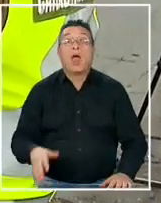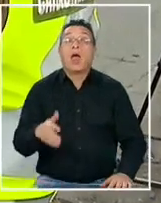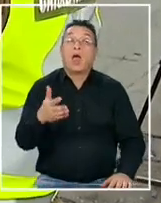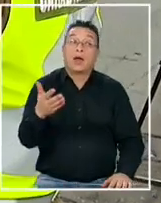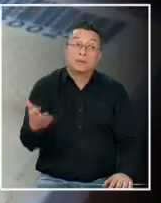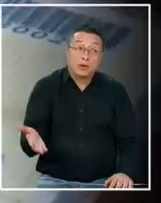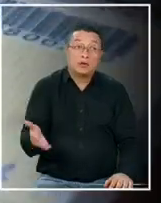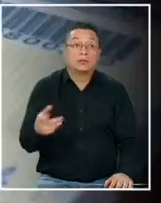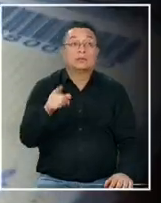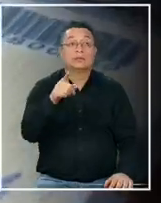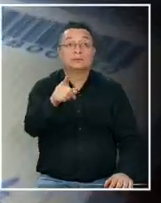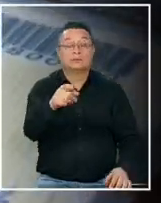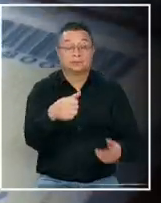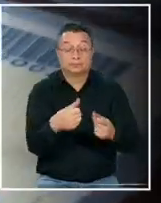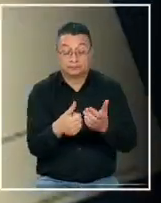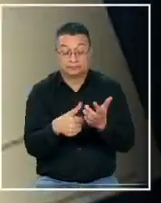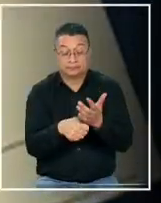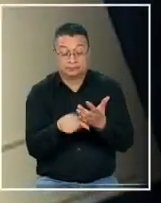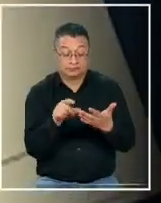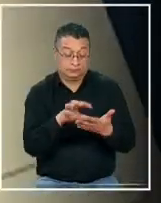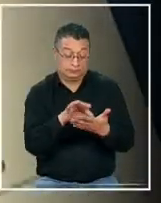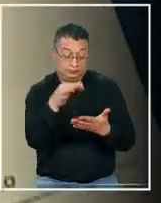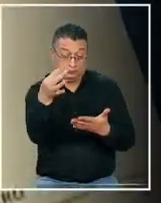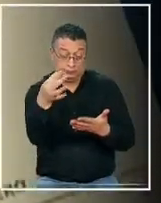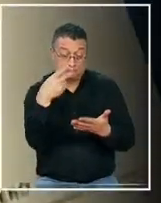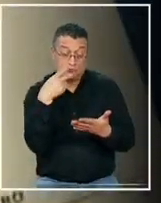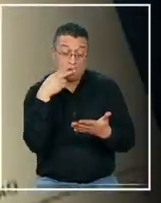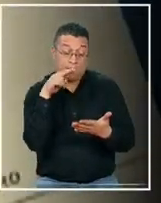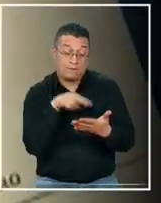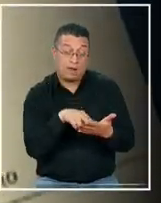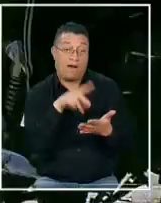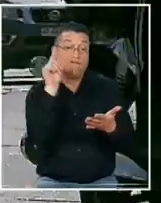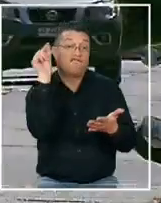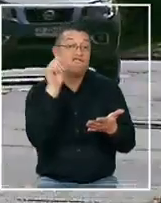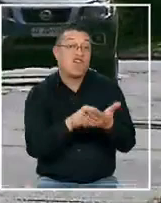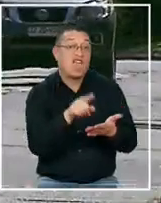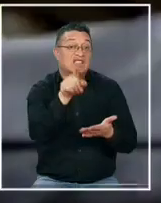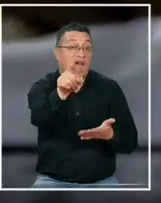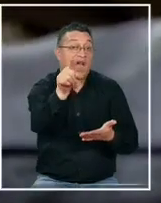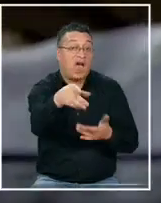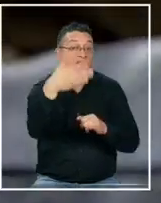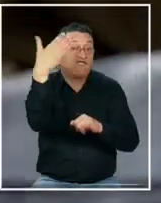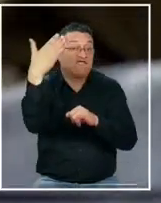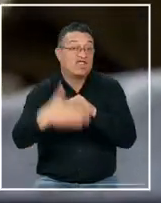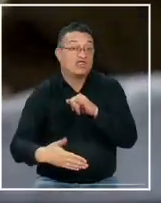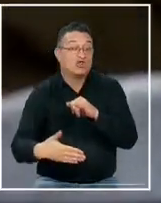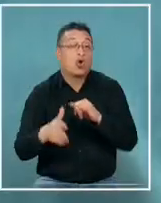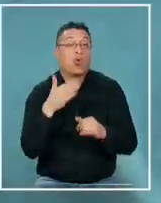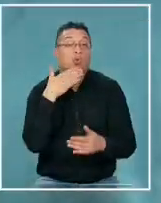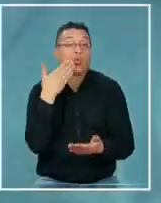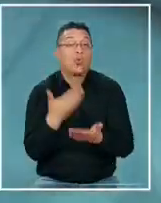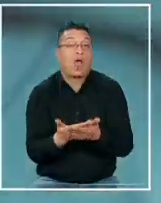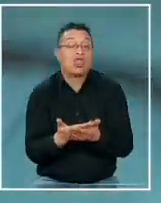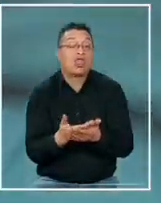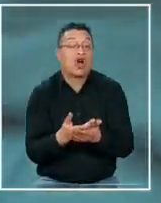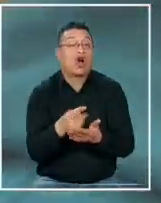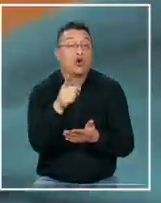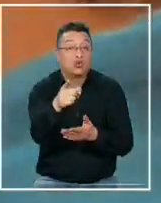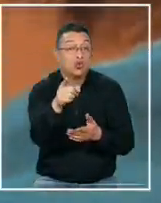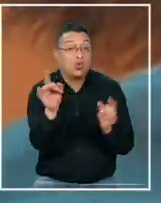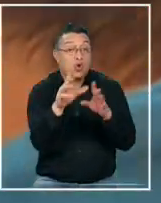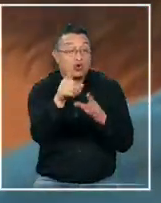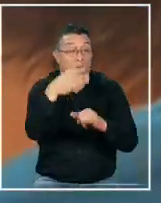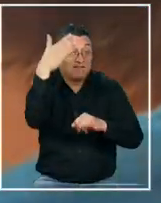Bueno, agarre su billetera, saque su licencia de conducir y vea de inmediato la fecha cuando le vencía porque si a usted le